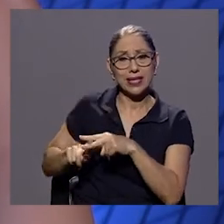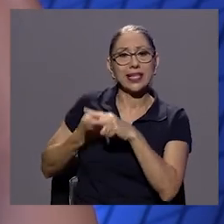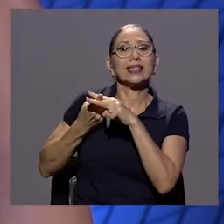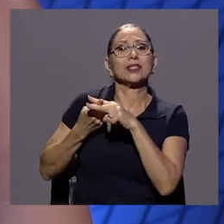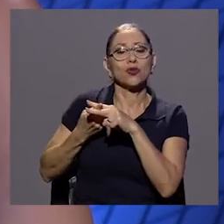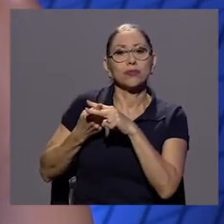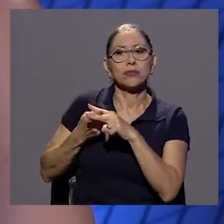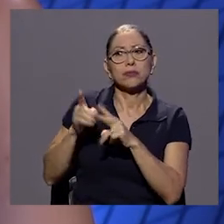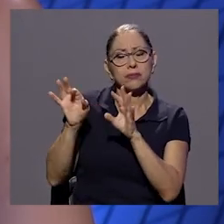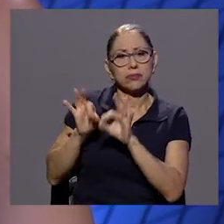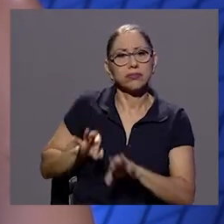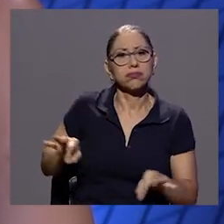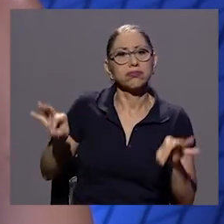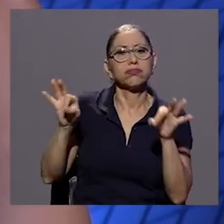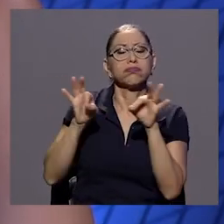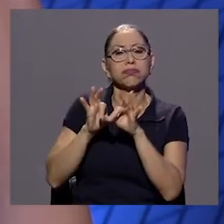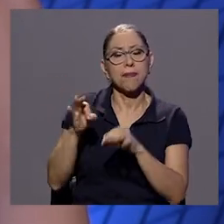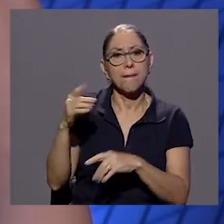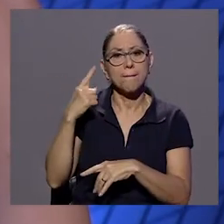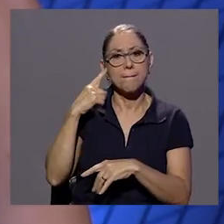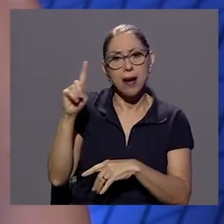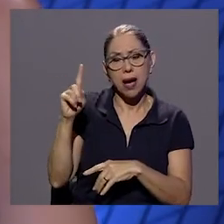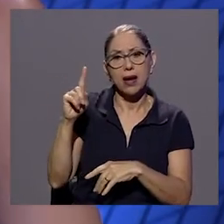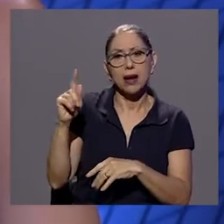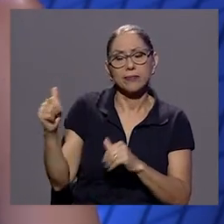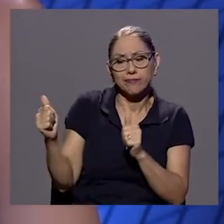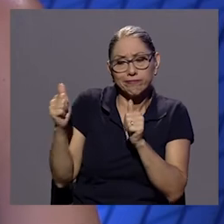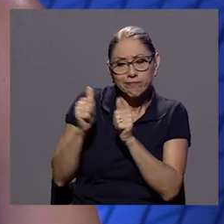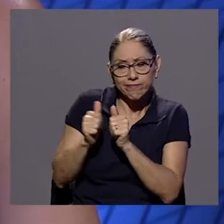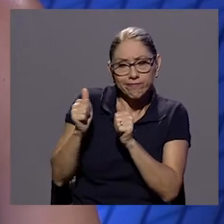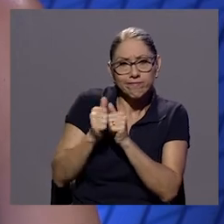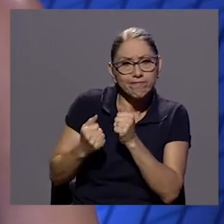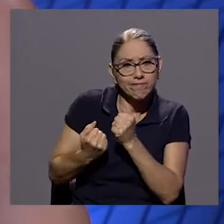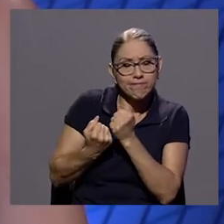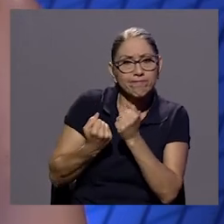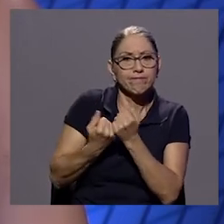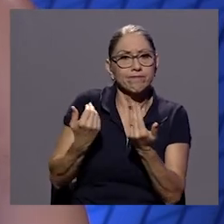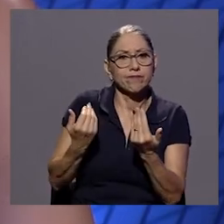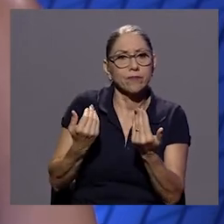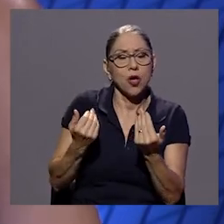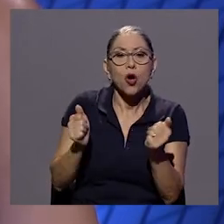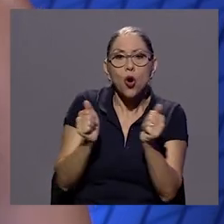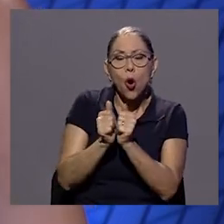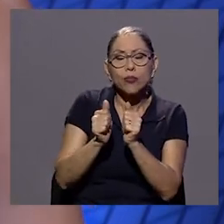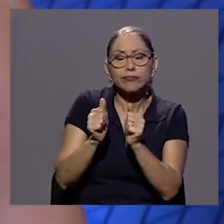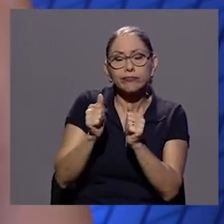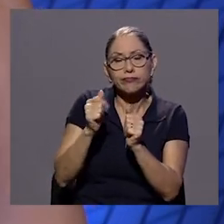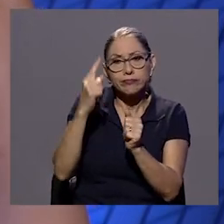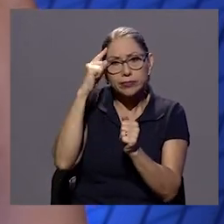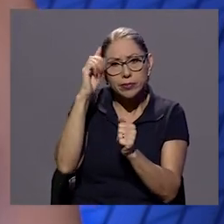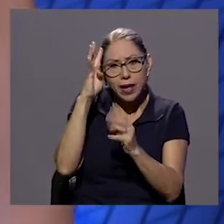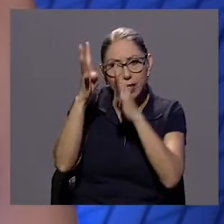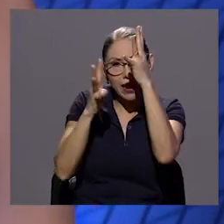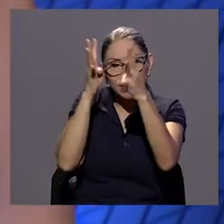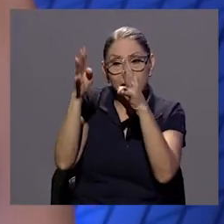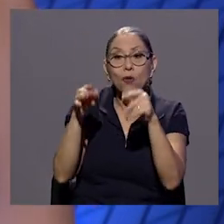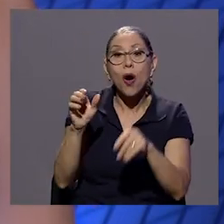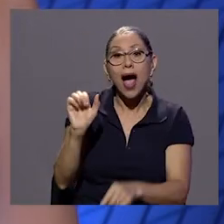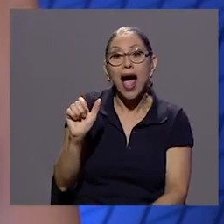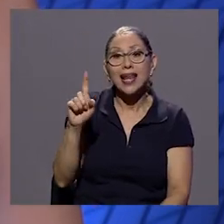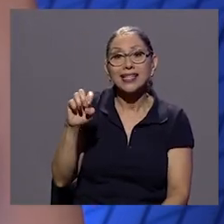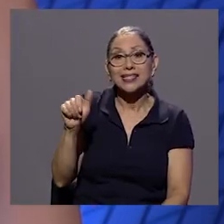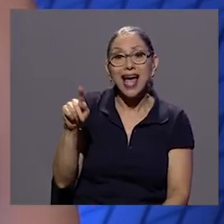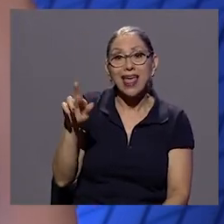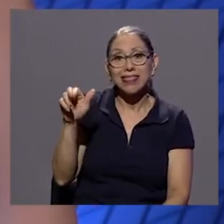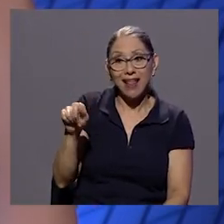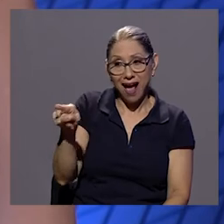clave como para para todo un acompañamiento también desde lo creativo también ¿verdad? Alexandra es directora también entonces en eso